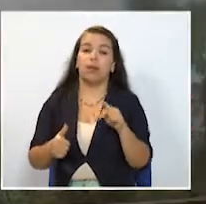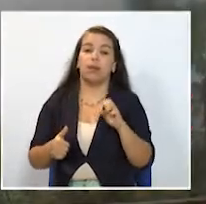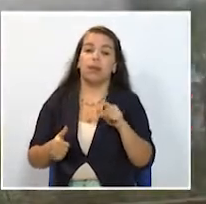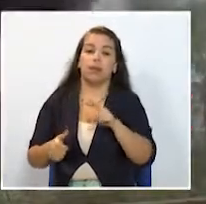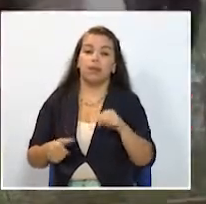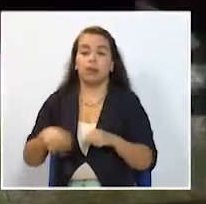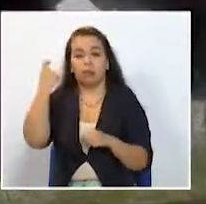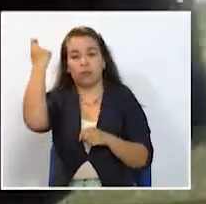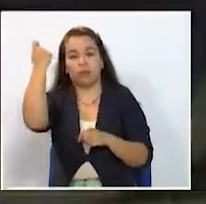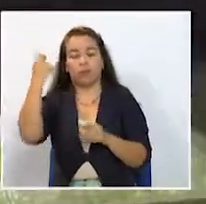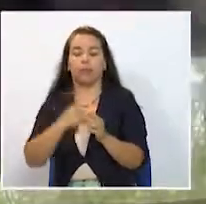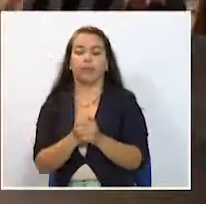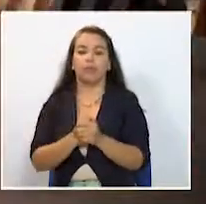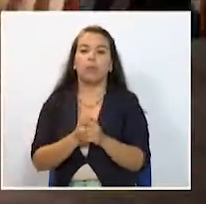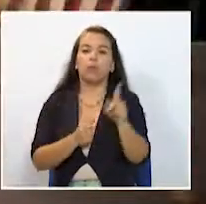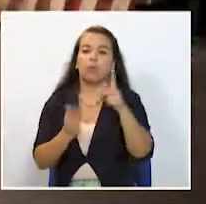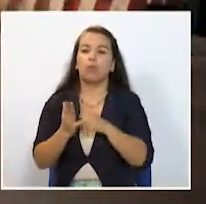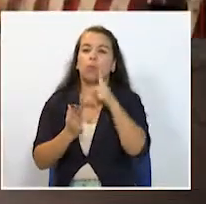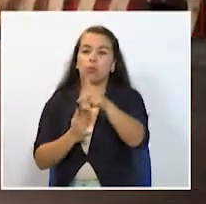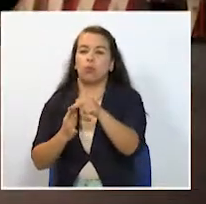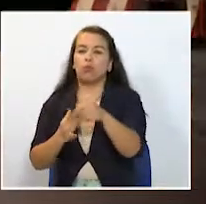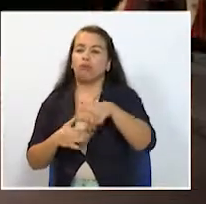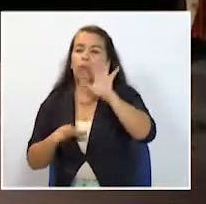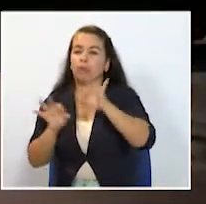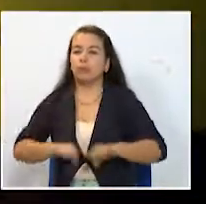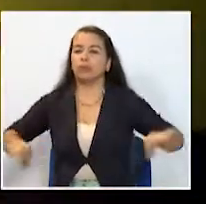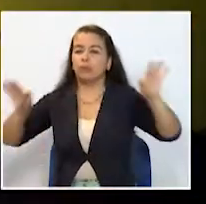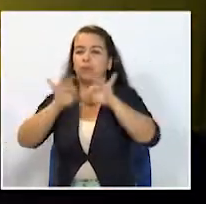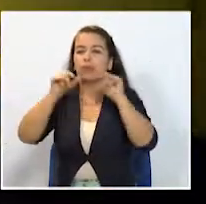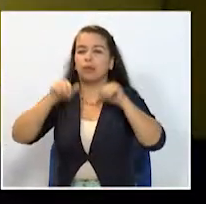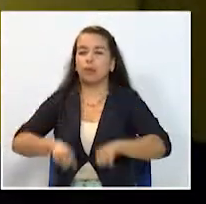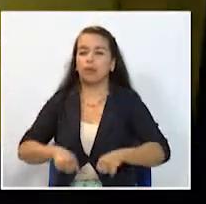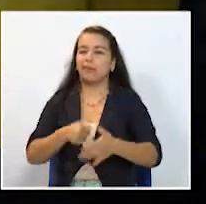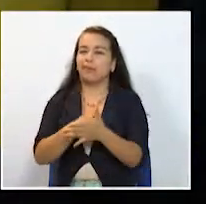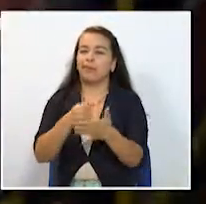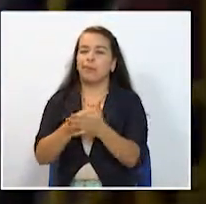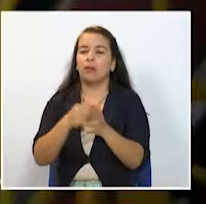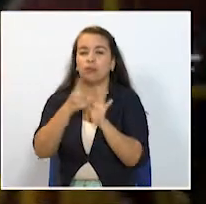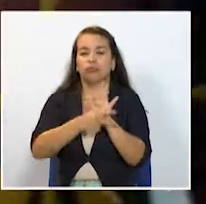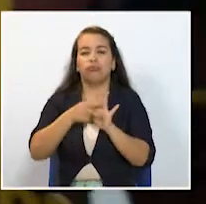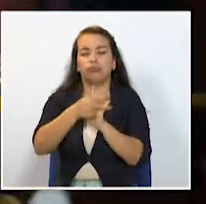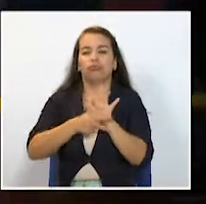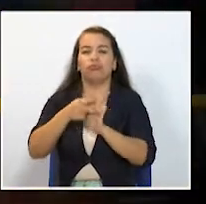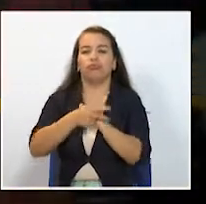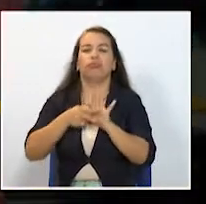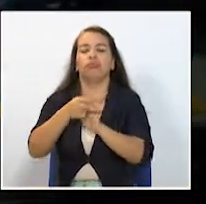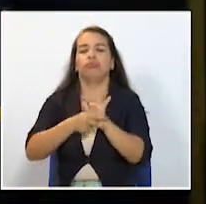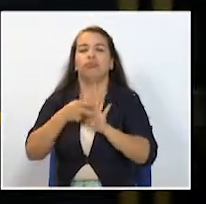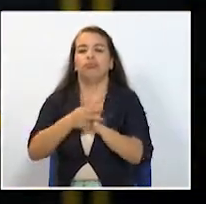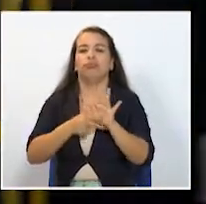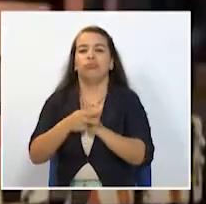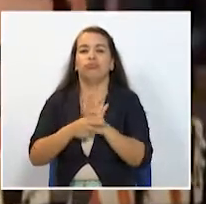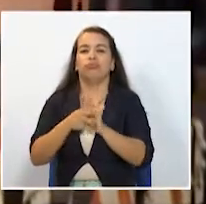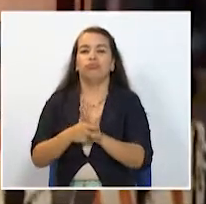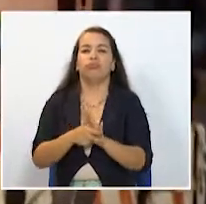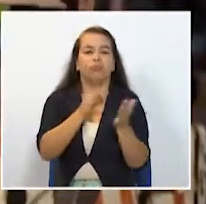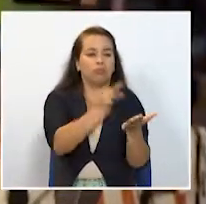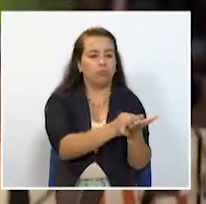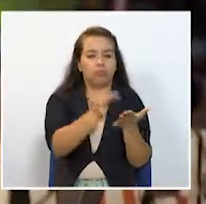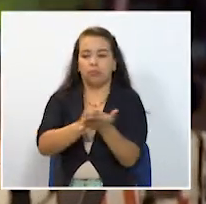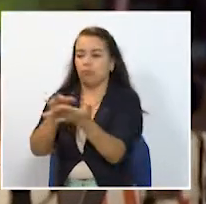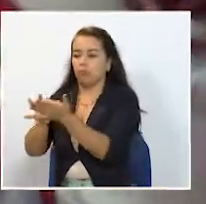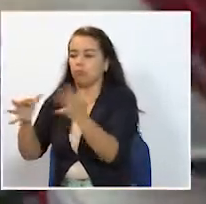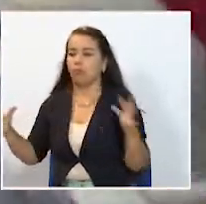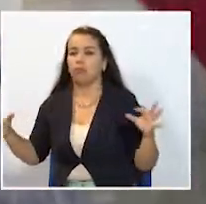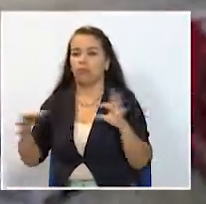La Dorada. Hay un proyecto regional en infraestructura y comunicaciones que revivir el antiguo ferrocarril del eje cafetero que una las capitales de los departamentos